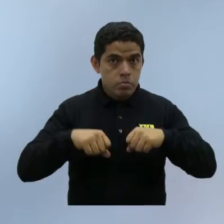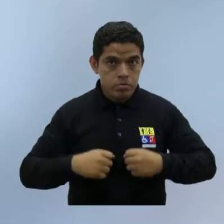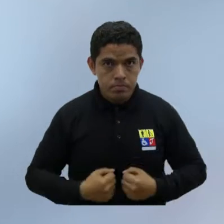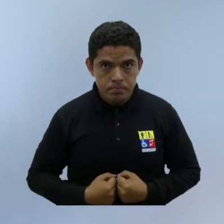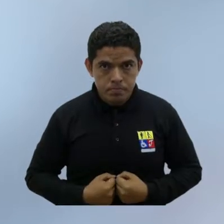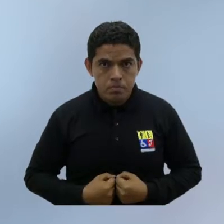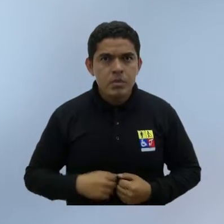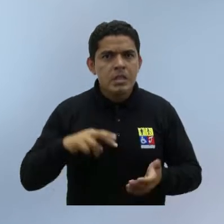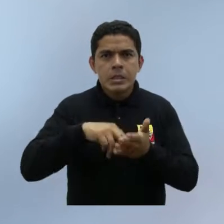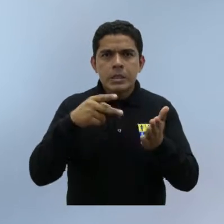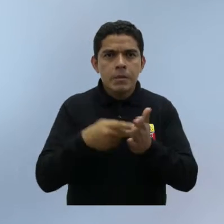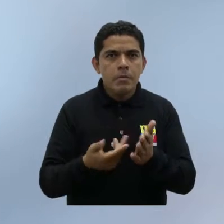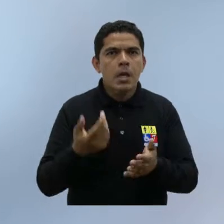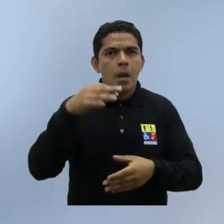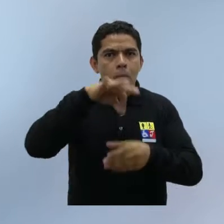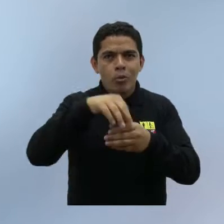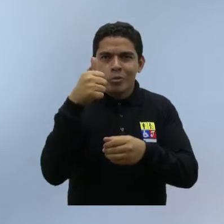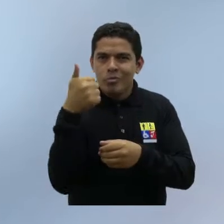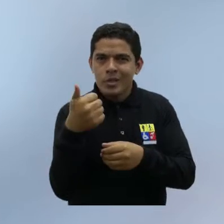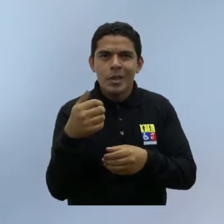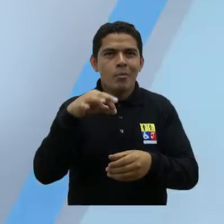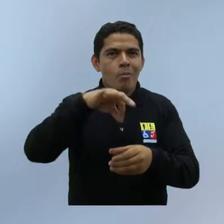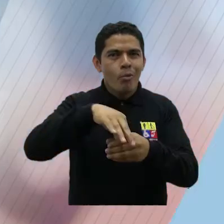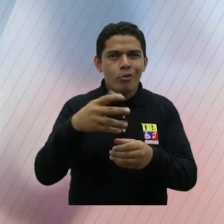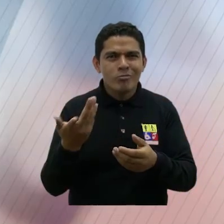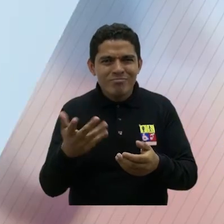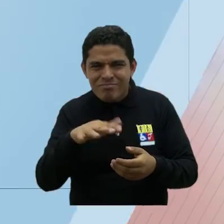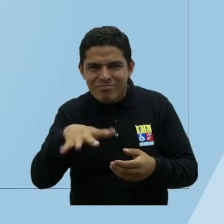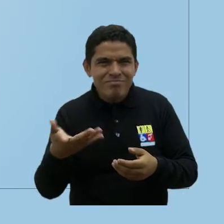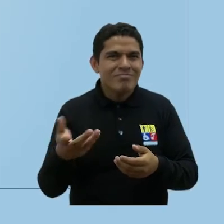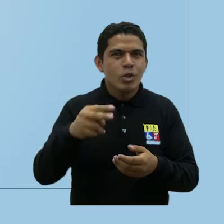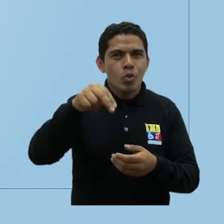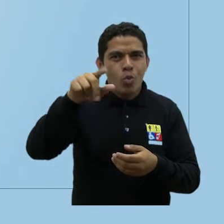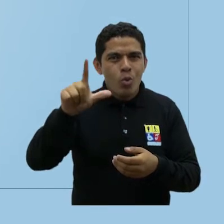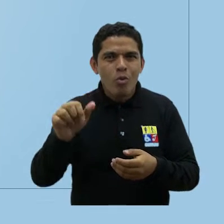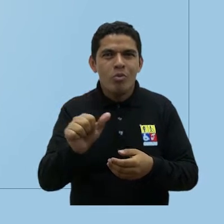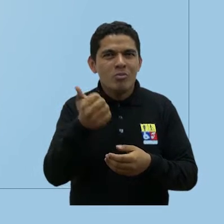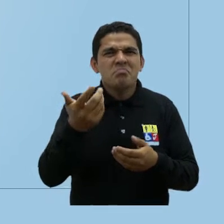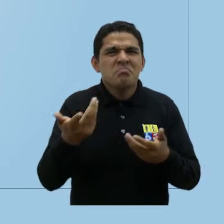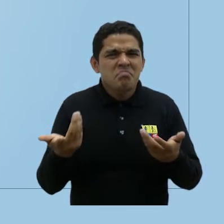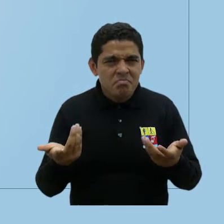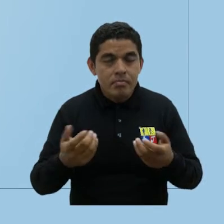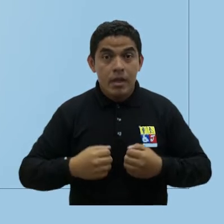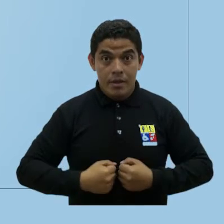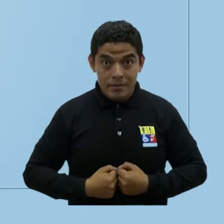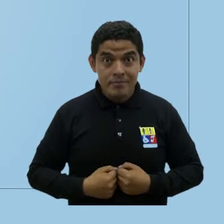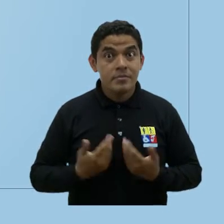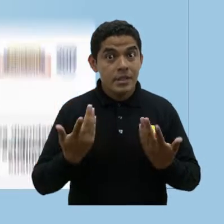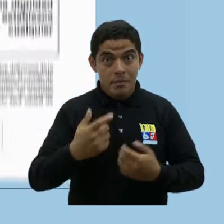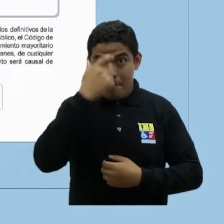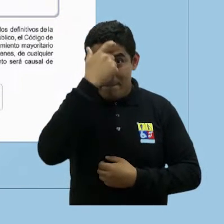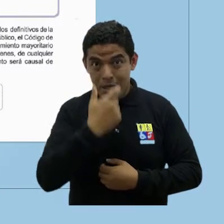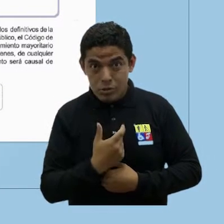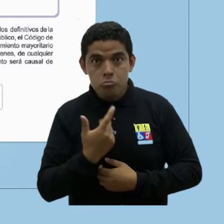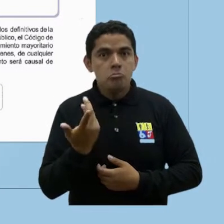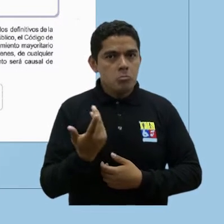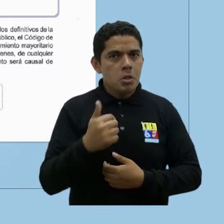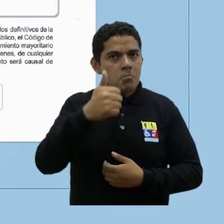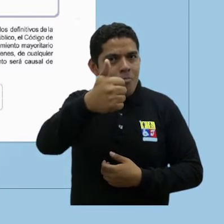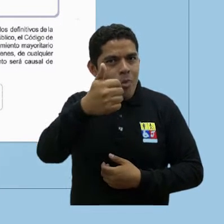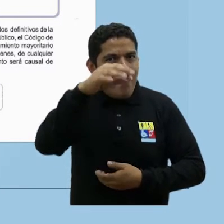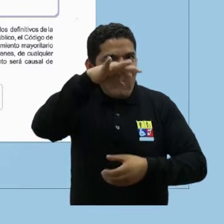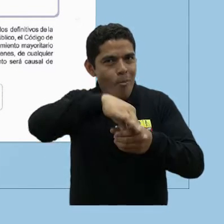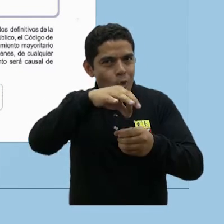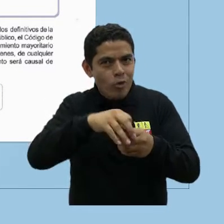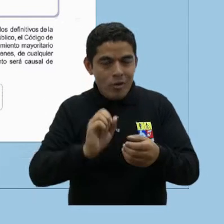¿Qué se considera un voto válido, nulo y blanco? Un voto se considera válido cuando la persona expresa su voluntad, marcando dentro